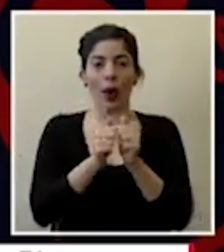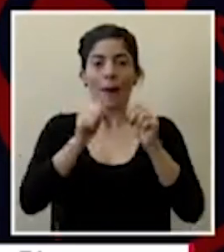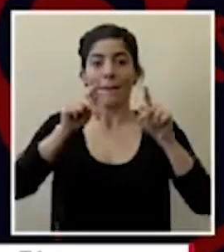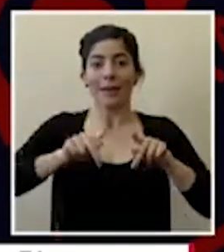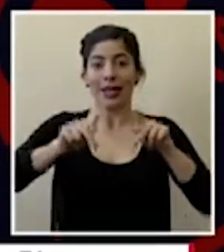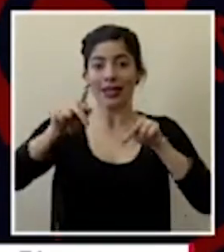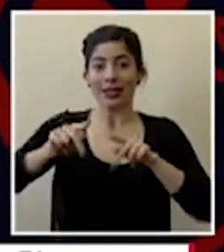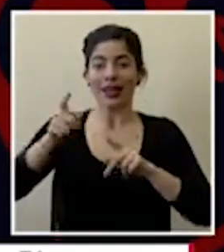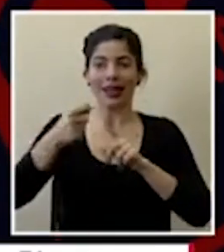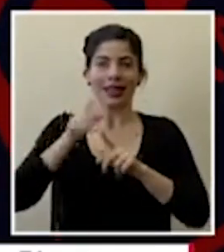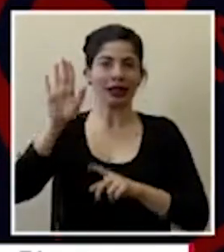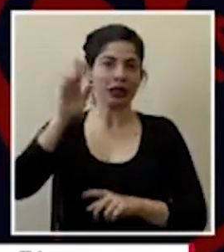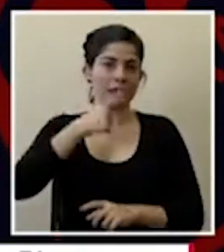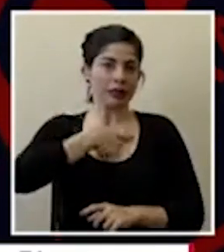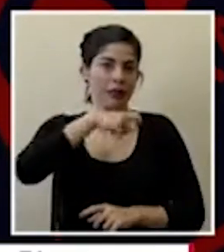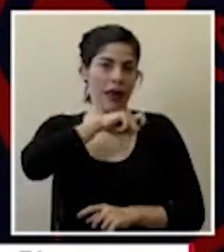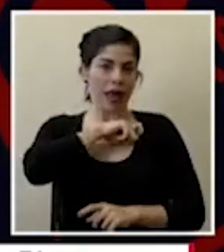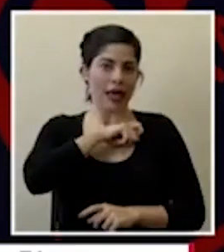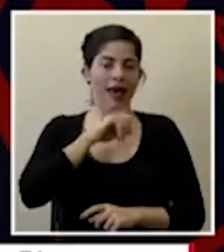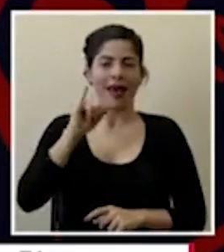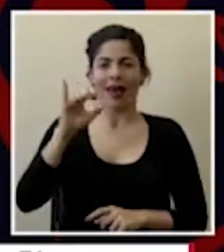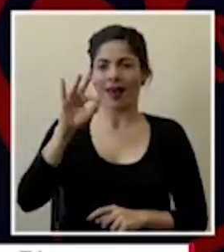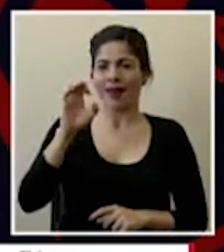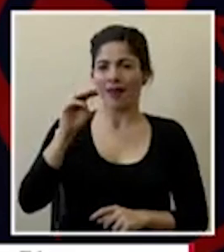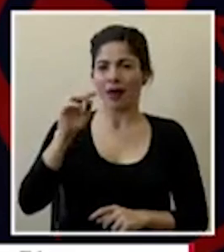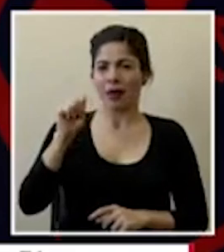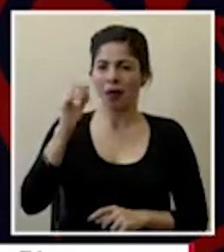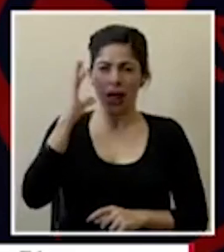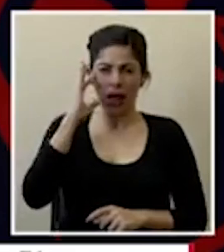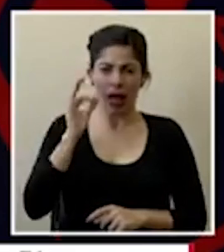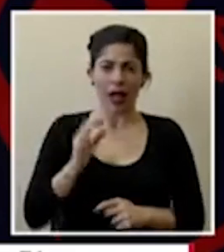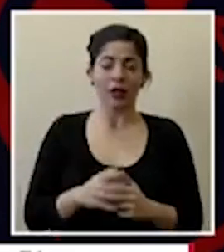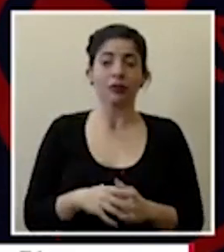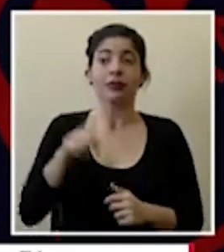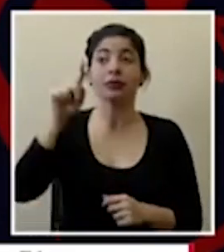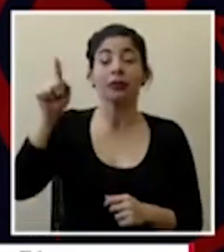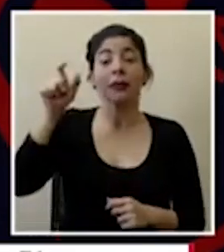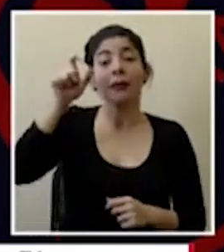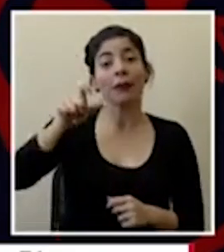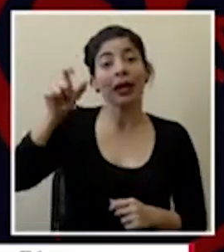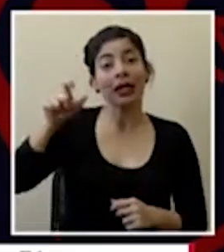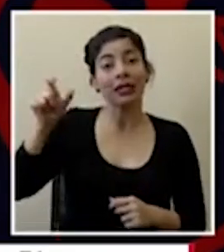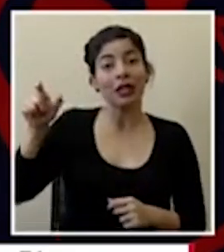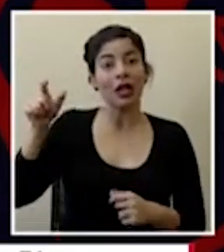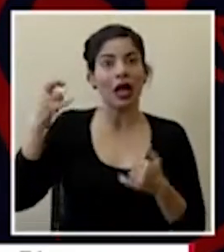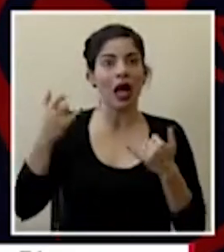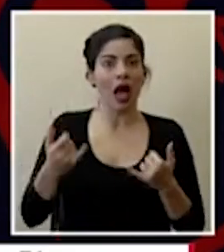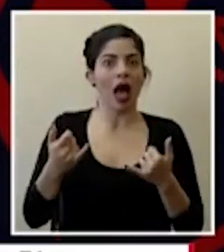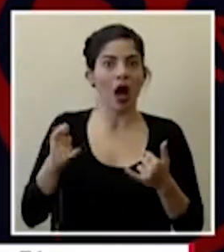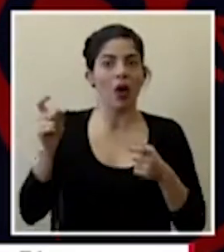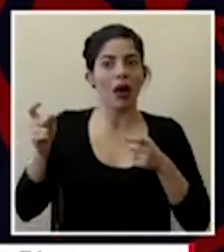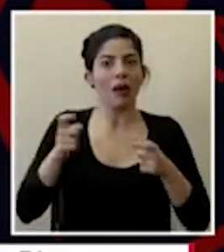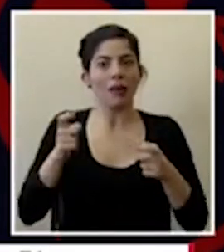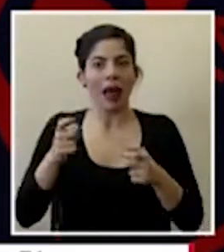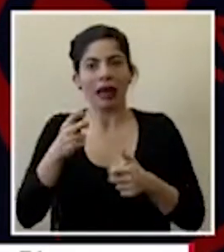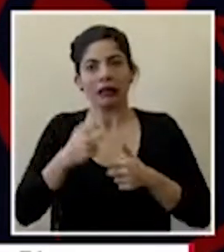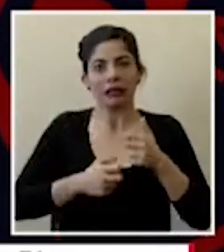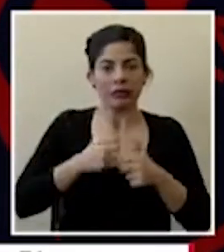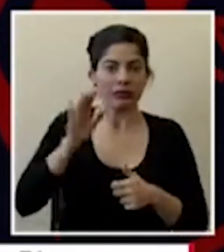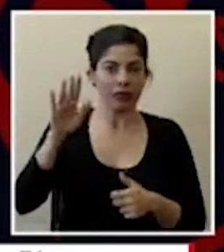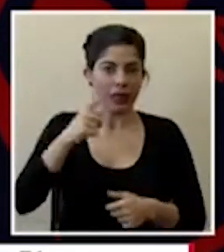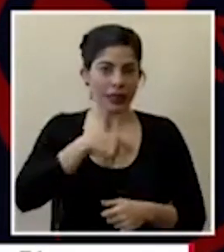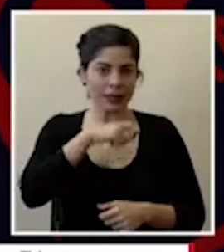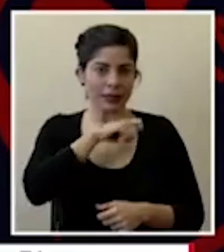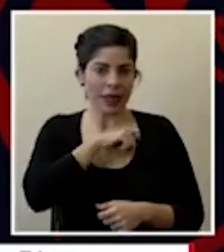personal de España del IFEMA creo si no me equivoco que son el personal que está manejando en estos momentos la crisis que presenta España